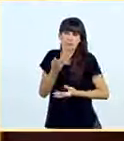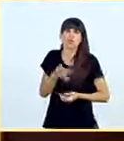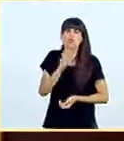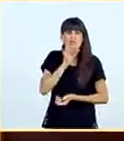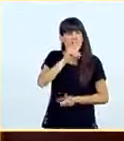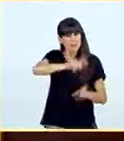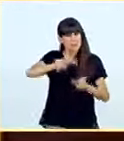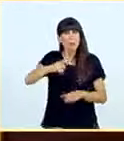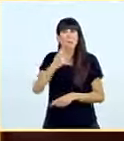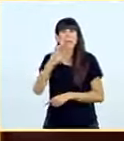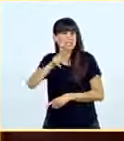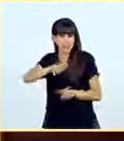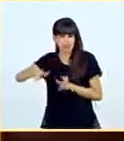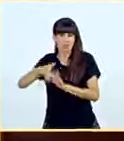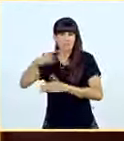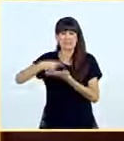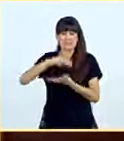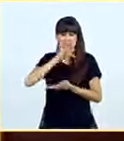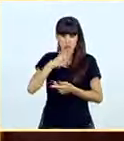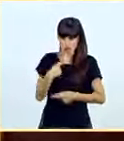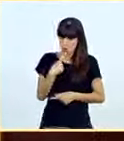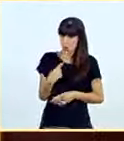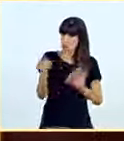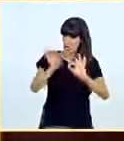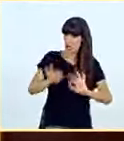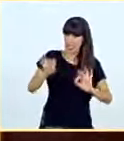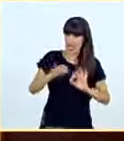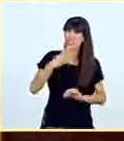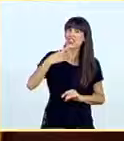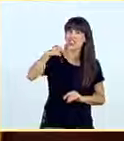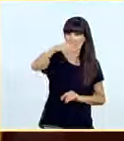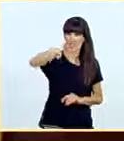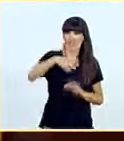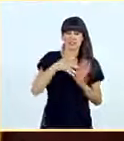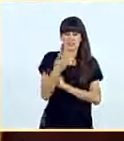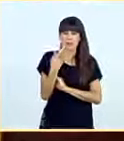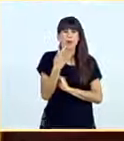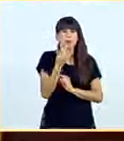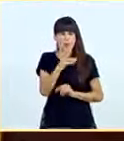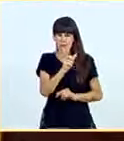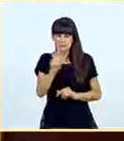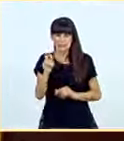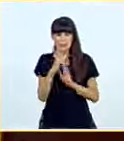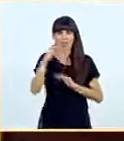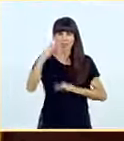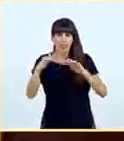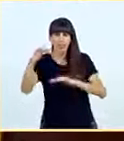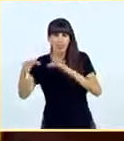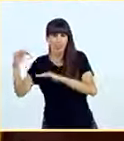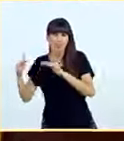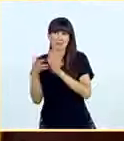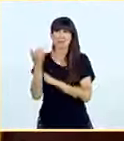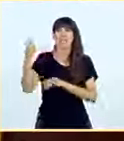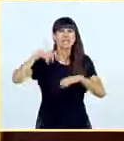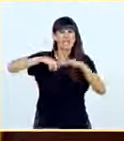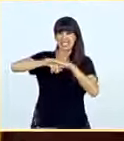de personas que no han cobrado. Nosotros no hemos dicho nada. Lo cierto es que el baile de cifras ha sido una constante en su caótica